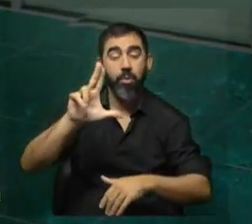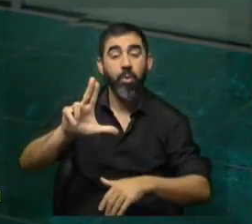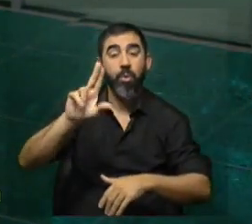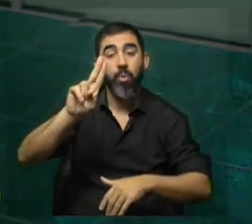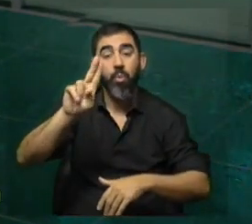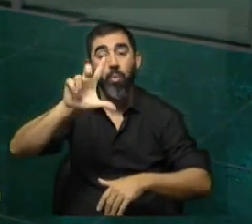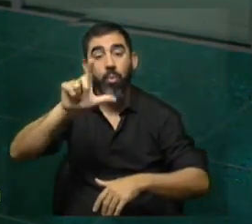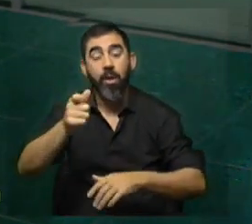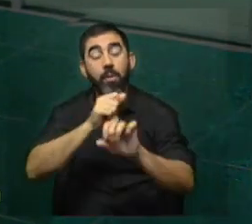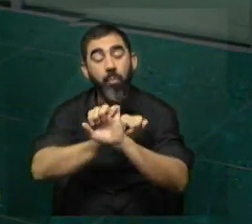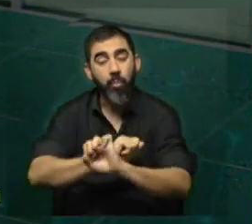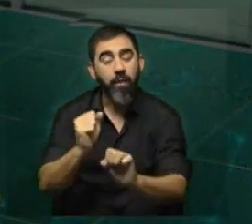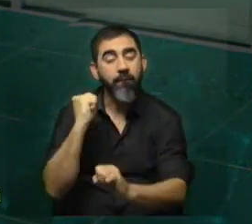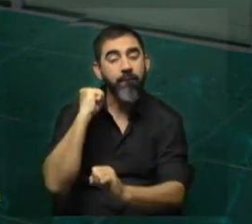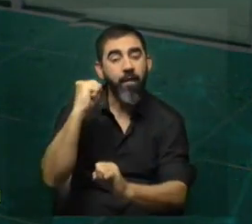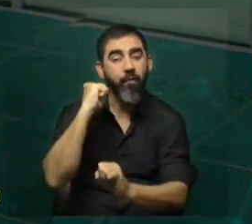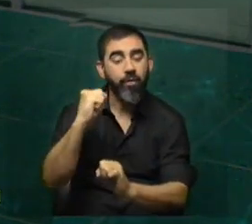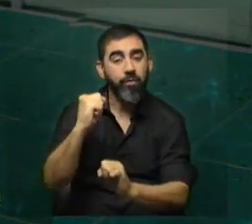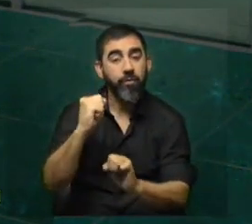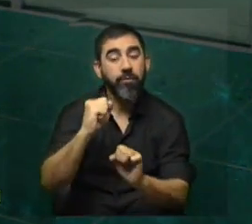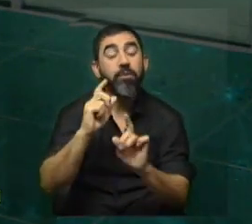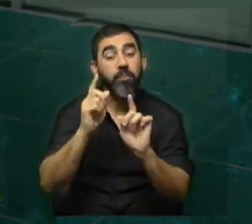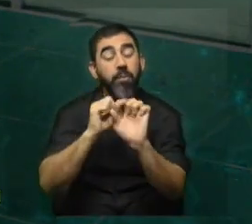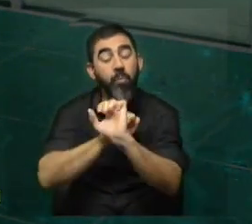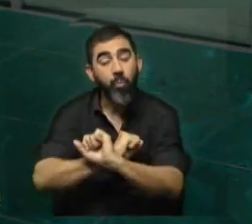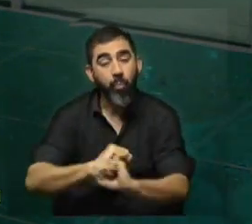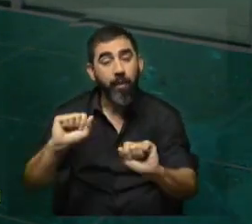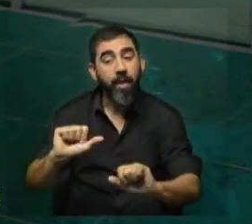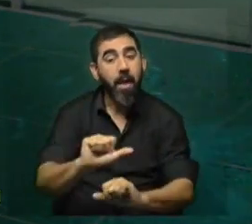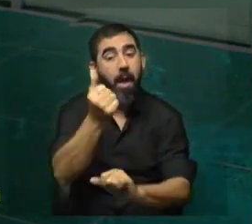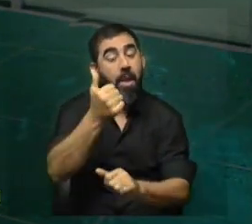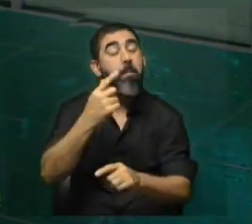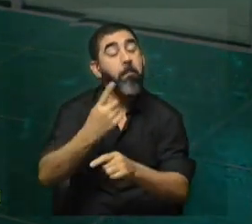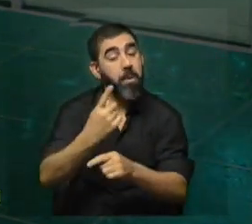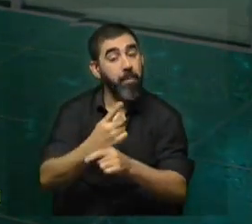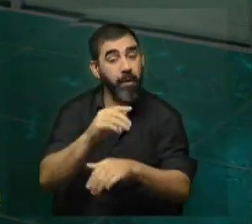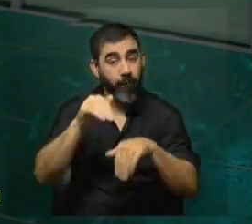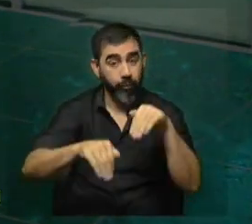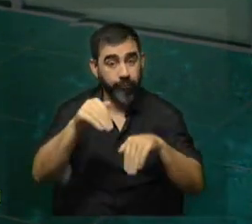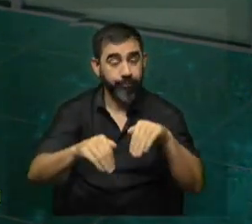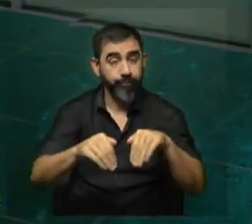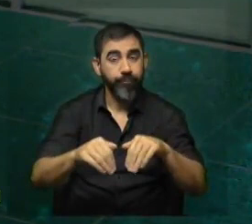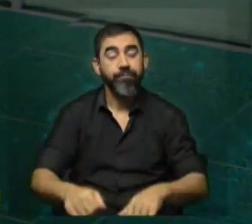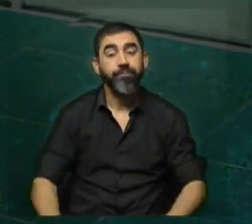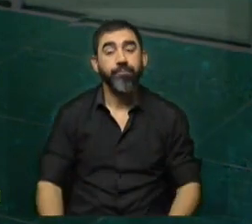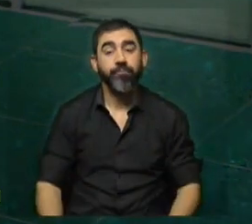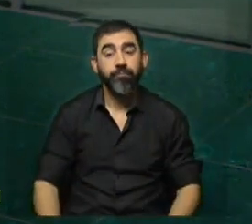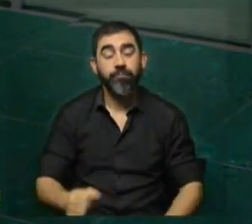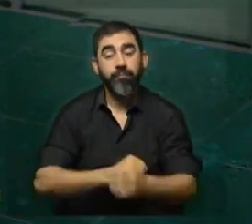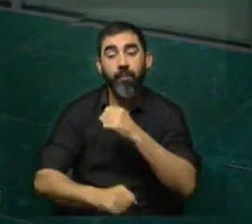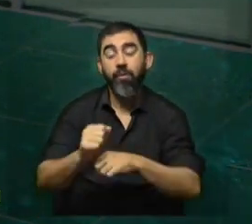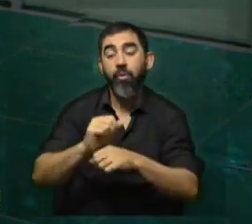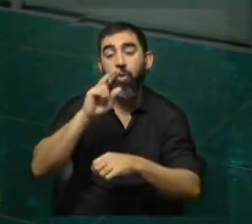se perfila como el favorito y no se descarta que pueda llegar a ganar en primera vuelta. Por otro lado, les contamos que desde el año